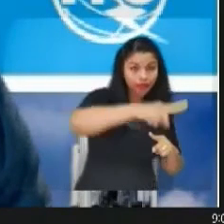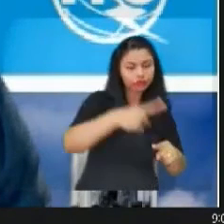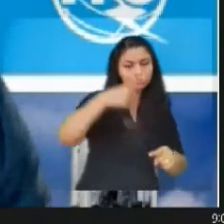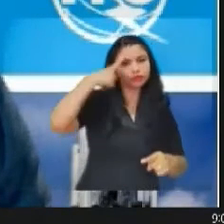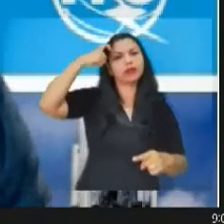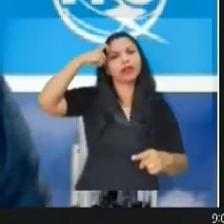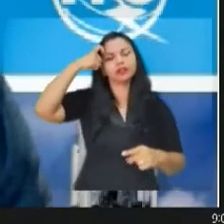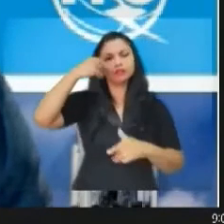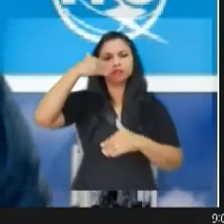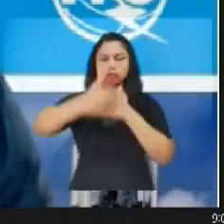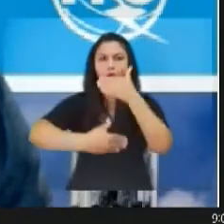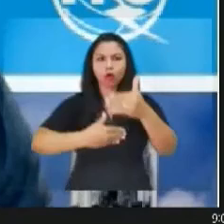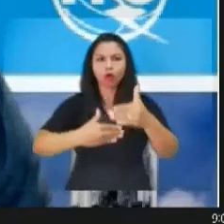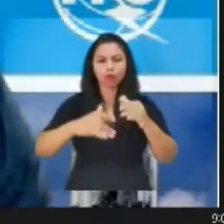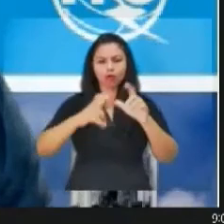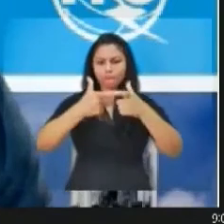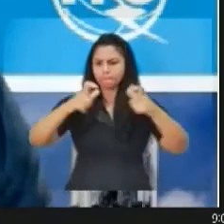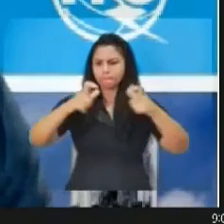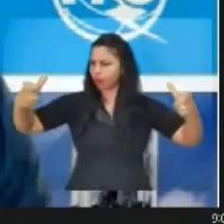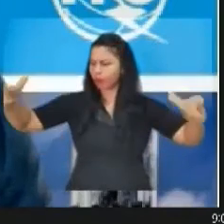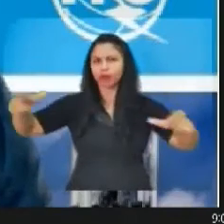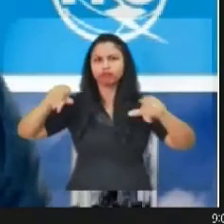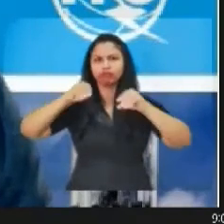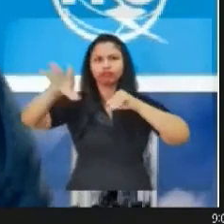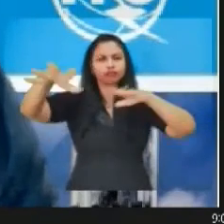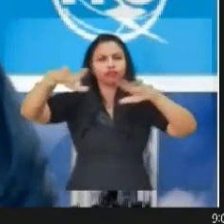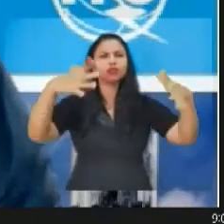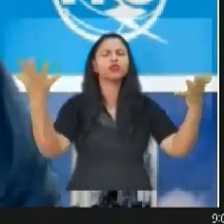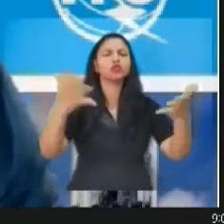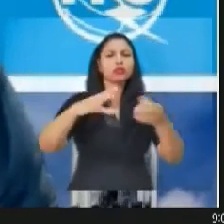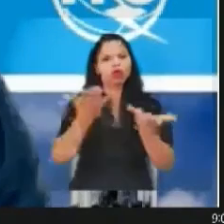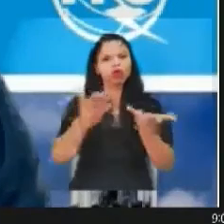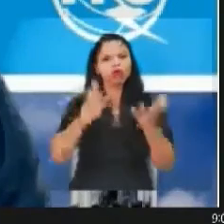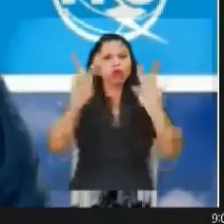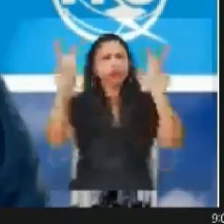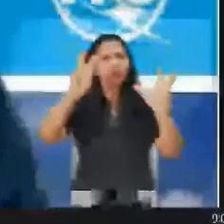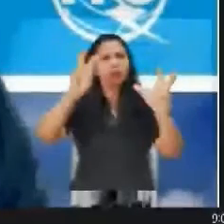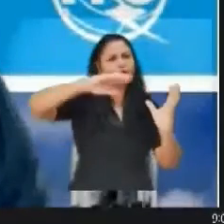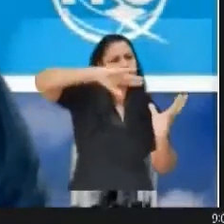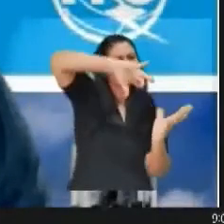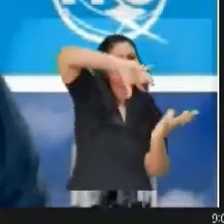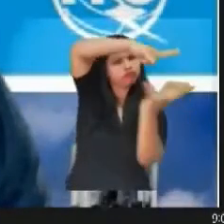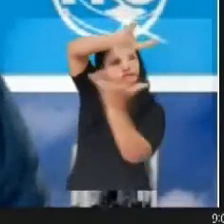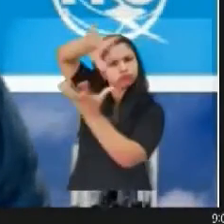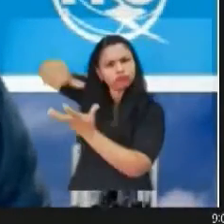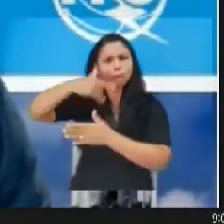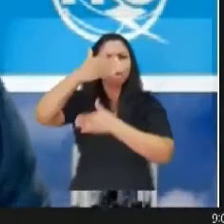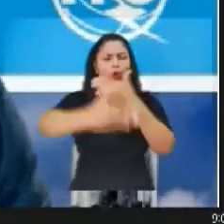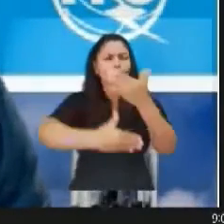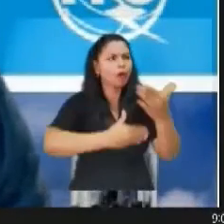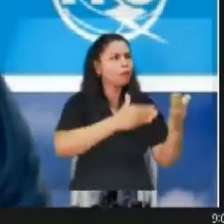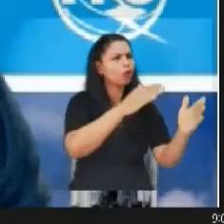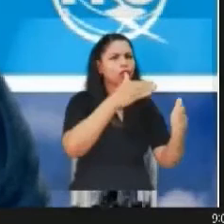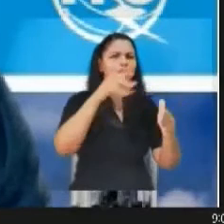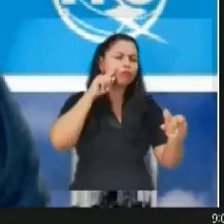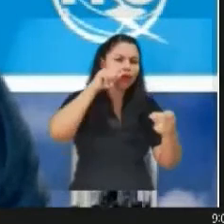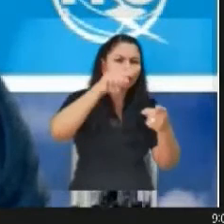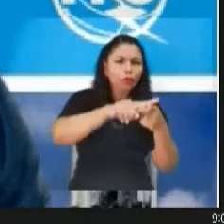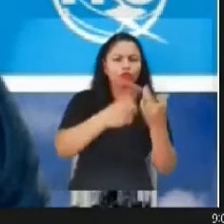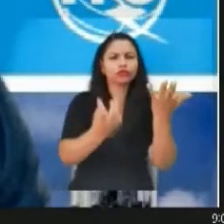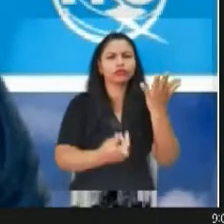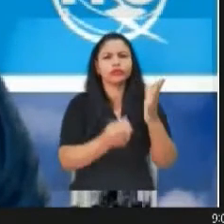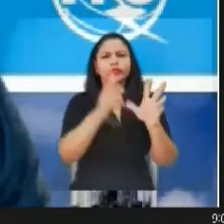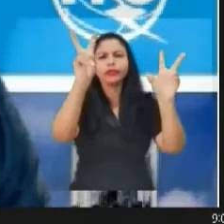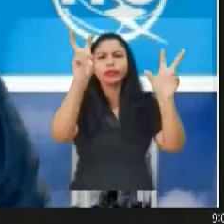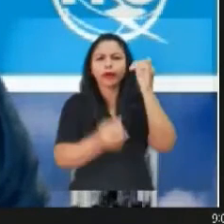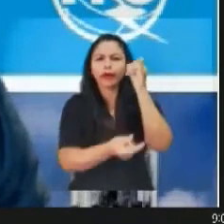cobertura, especialmente en las zonas suburbanas, rurales y remotas. La harmonización aporta economías de escala y reduce el